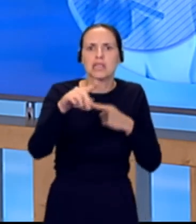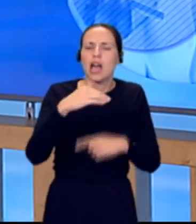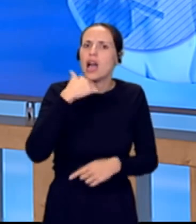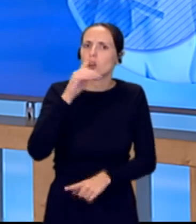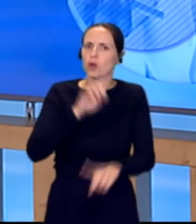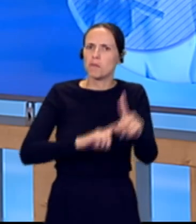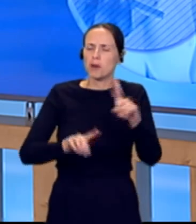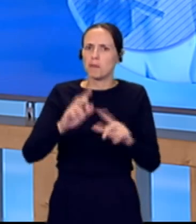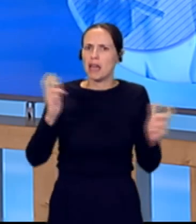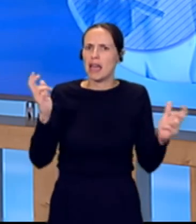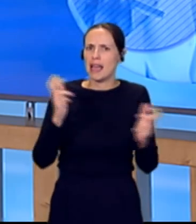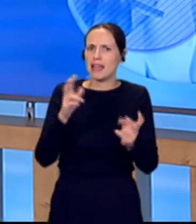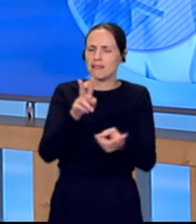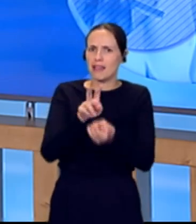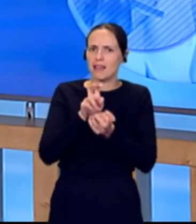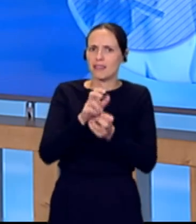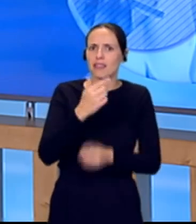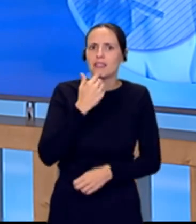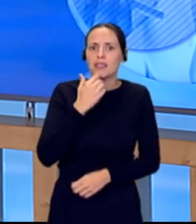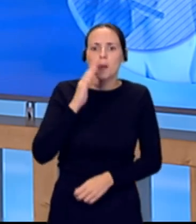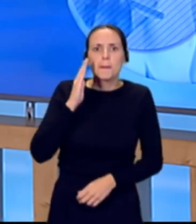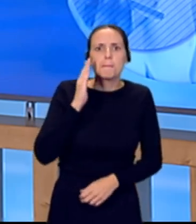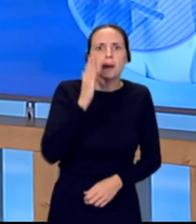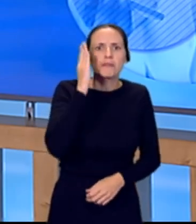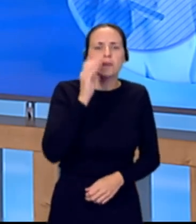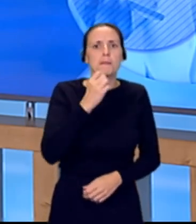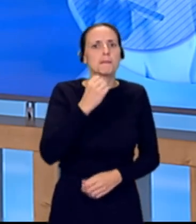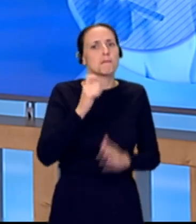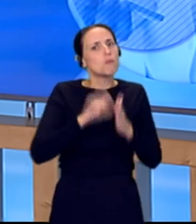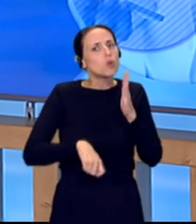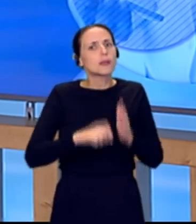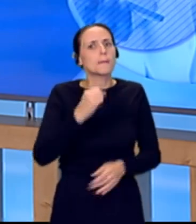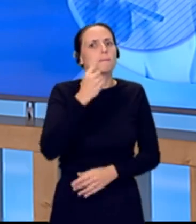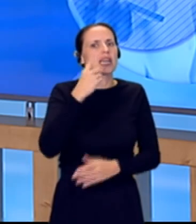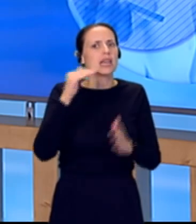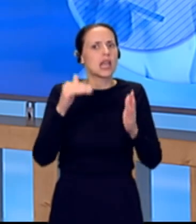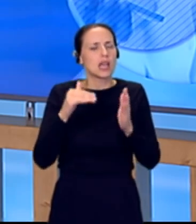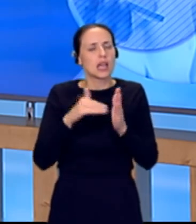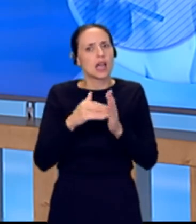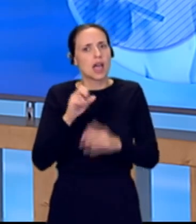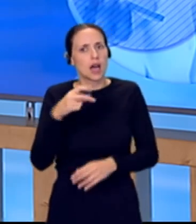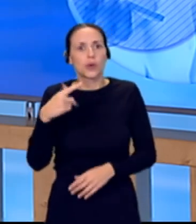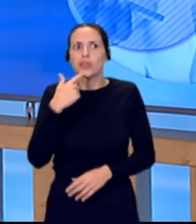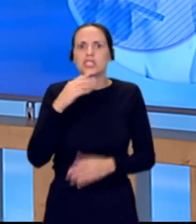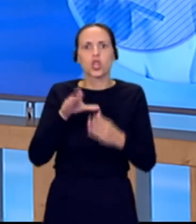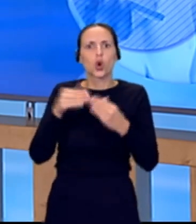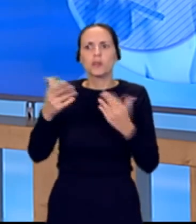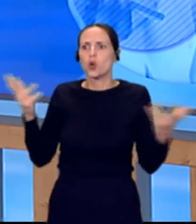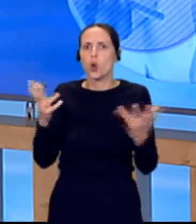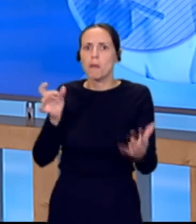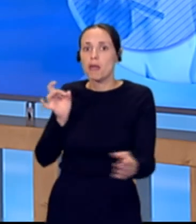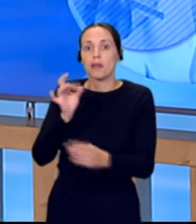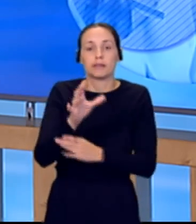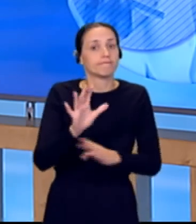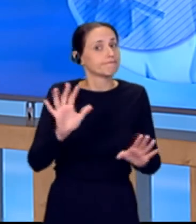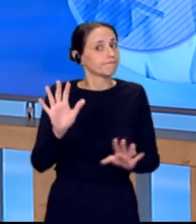grave en Hacienda, una sanción de casi mil euros. Nos dice enviar documentación urgente, no debemos hacer